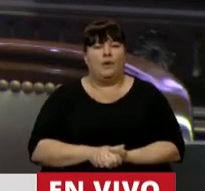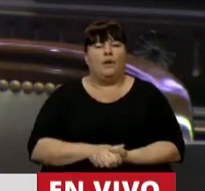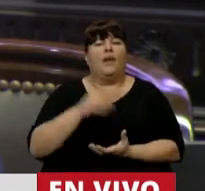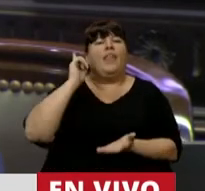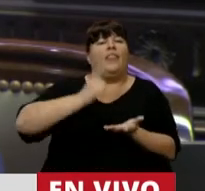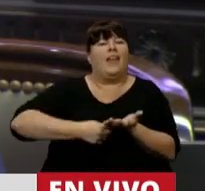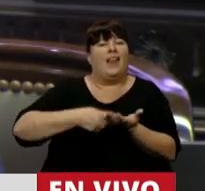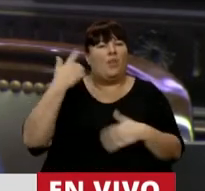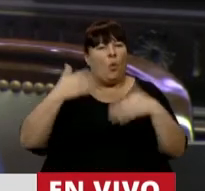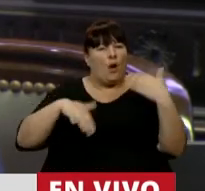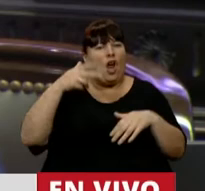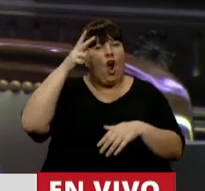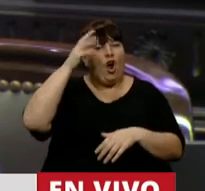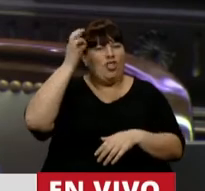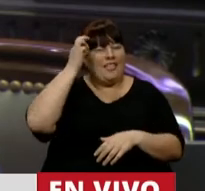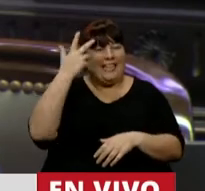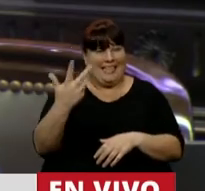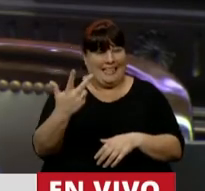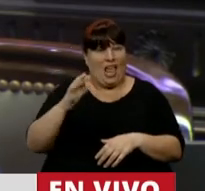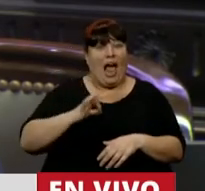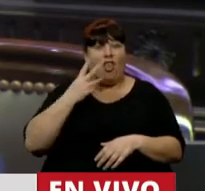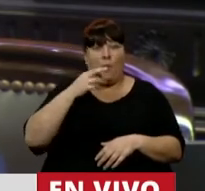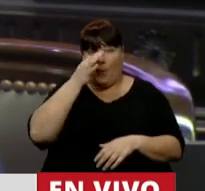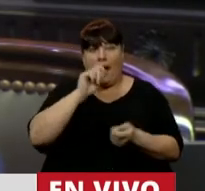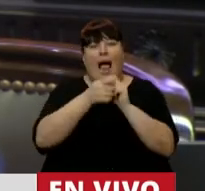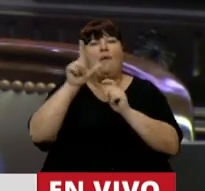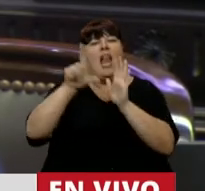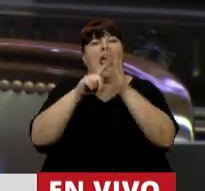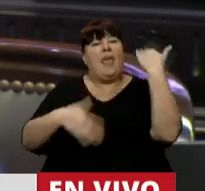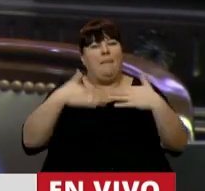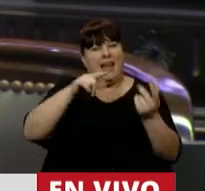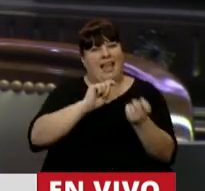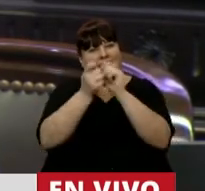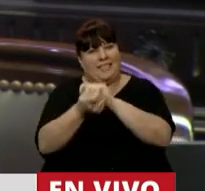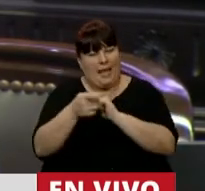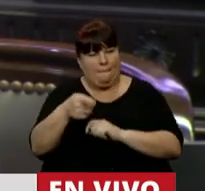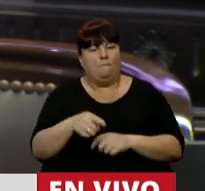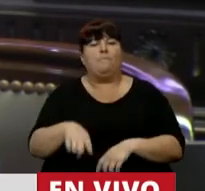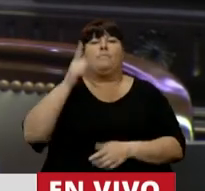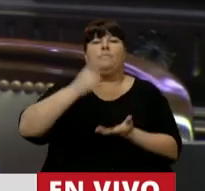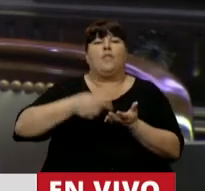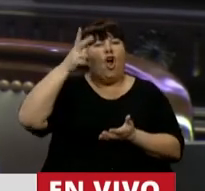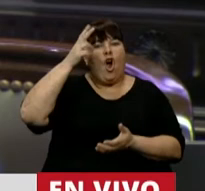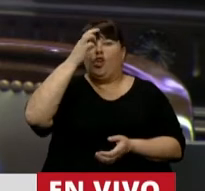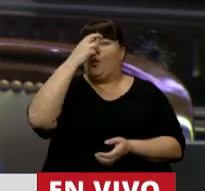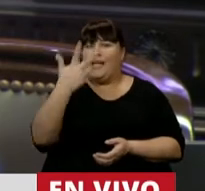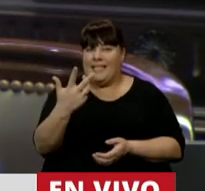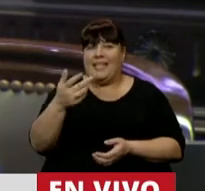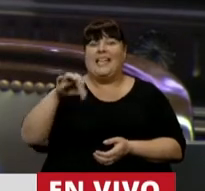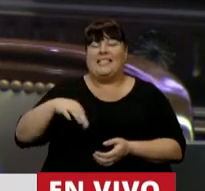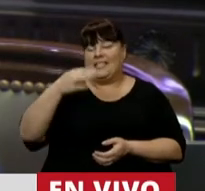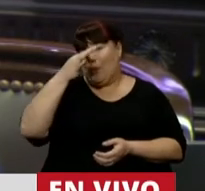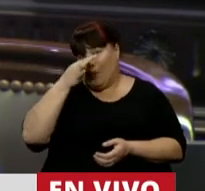el decreto de necesidad y urgencia 8.33 del 20, modificando la ley de emergencia, se ha dictado el 8.23 del